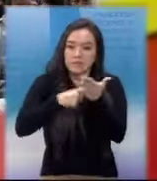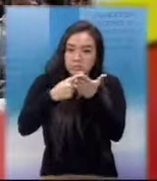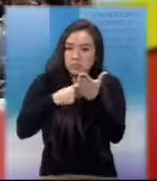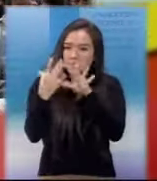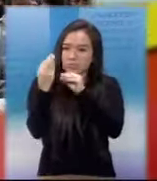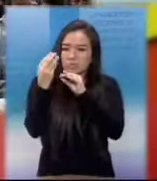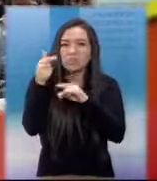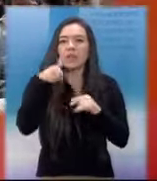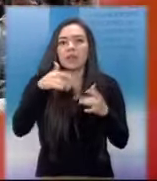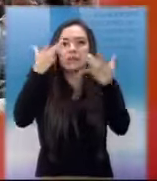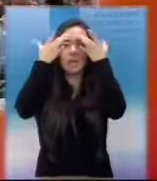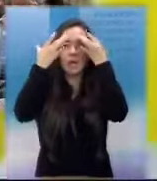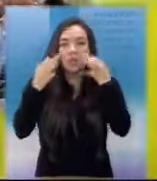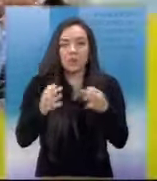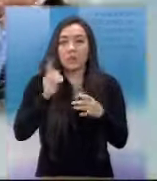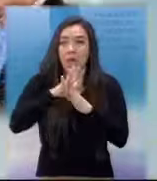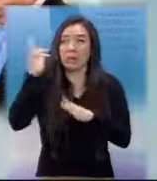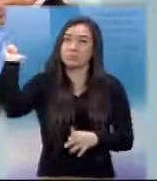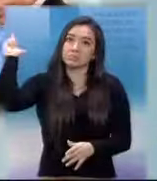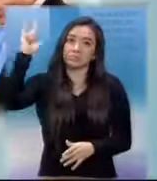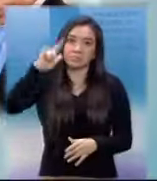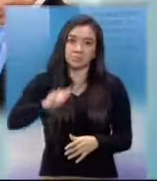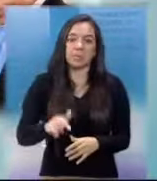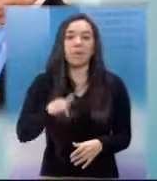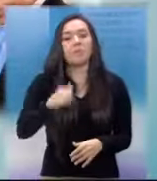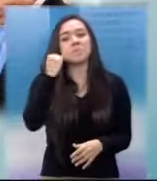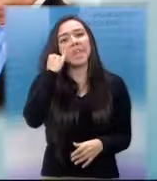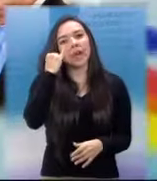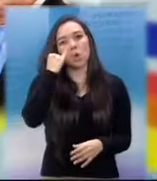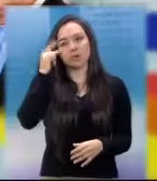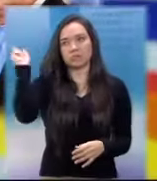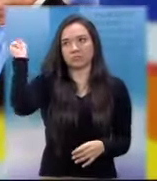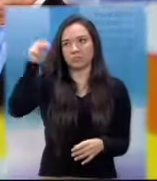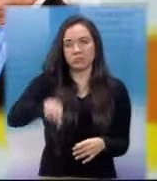presidente Pérez esté de regreso en Guatemala el día miércoles.